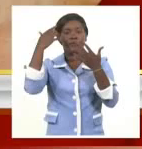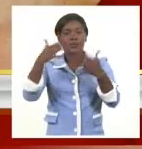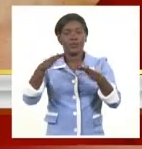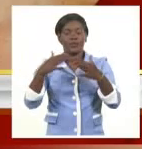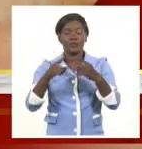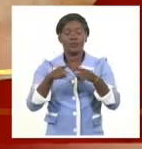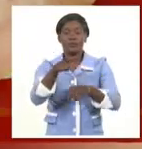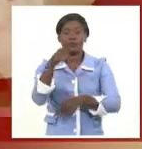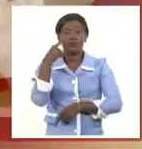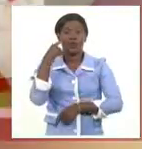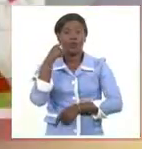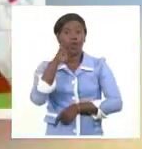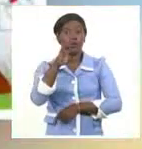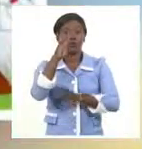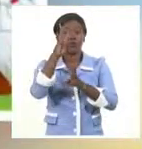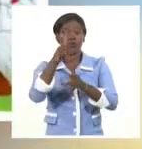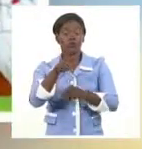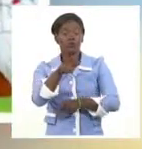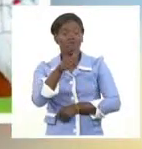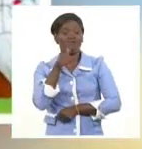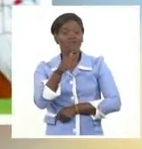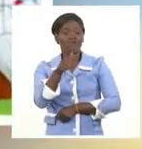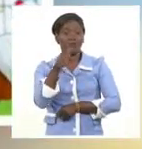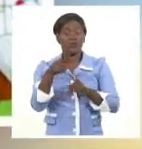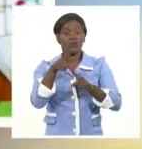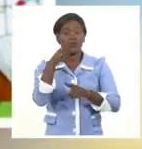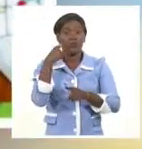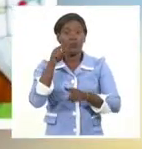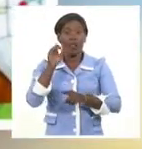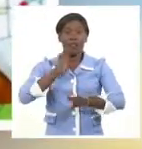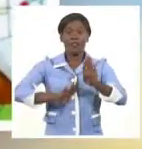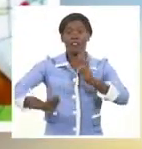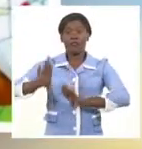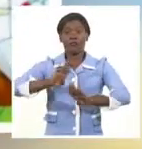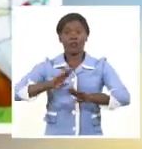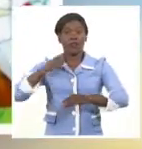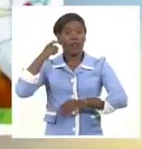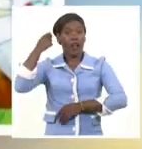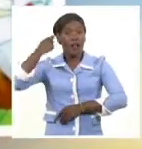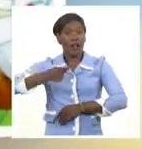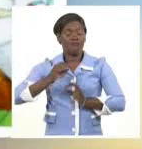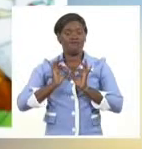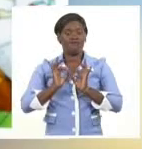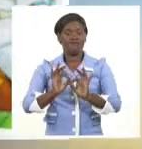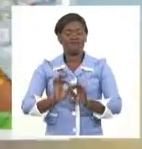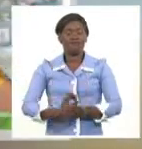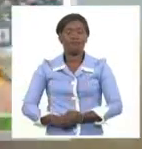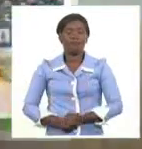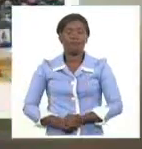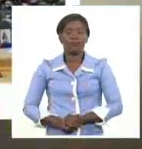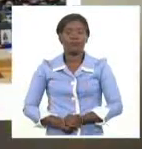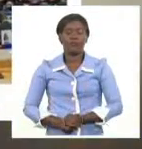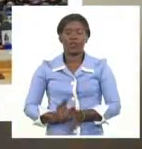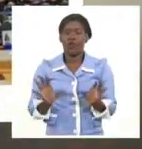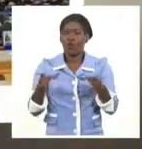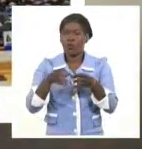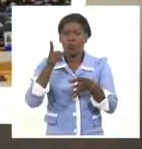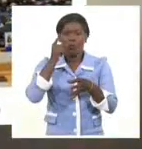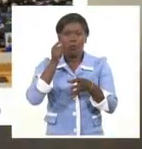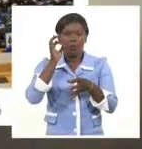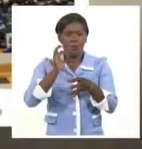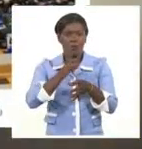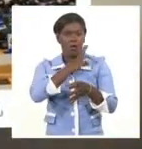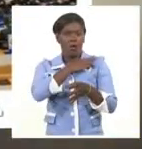resultado como un reconocimiento a la defensa de los derechos de la mujer en nuestro país. Los miembros del Buró Político, el Ministro de Relaciones